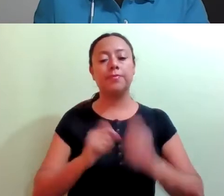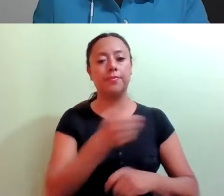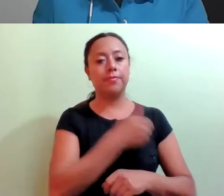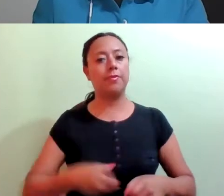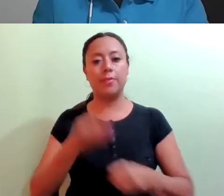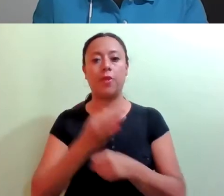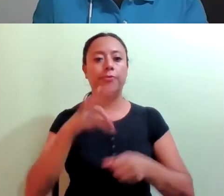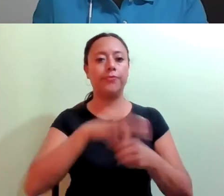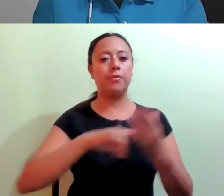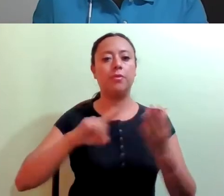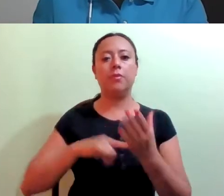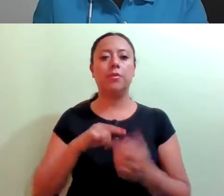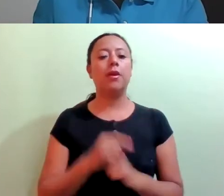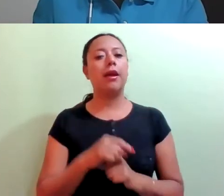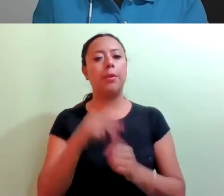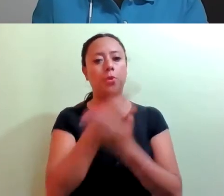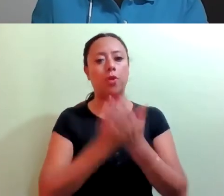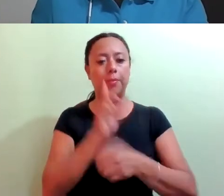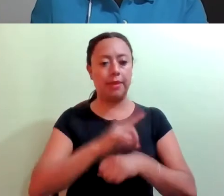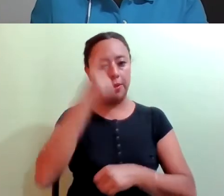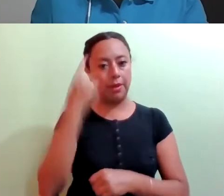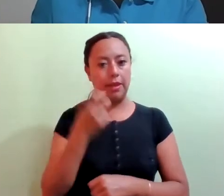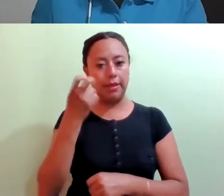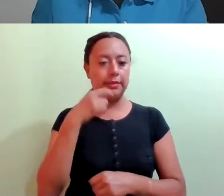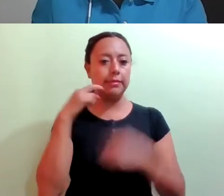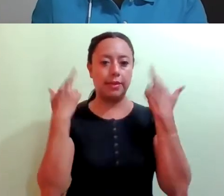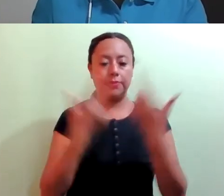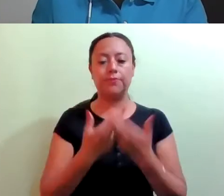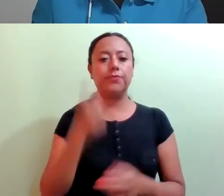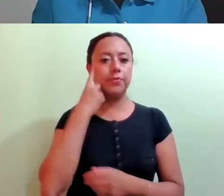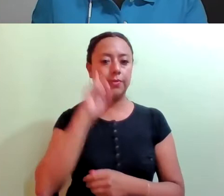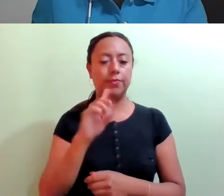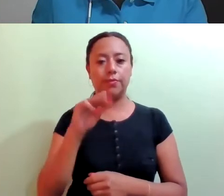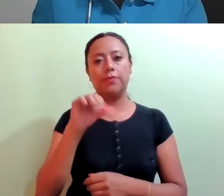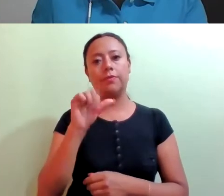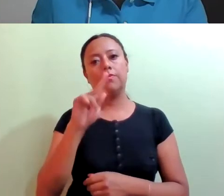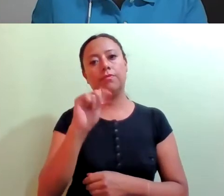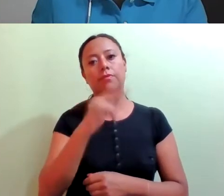a someter a votación el orden del día para esta sesión. Diputada Marta Soledad Ávila Aventura.